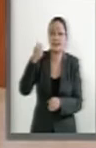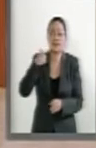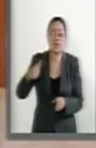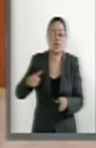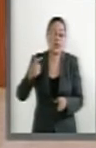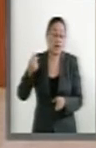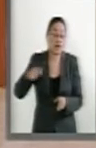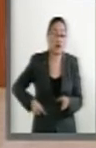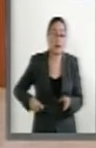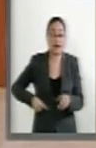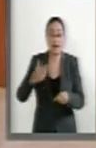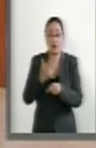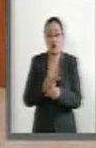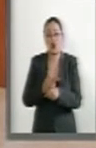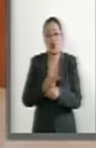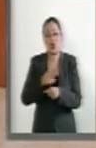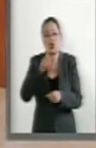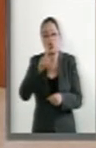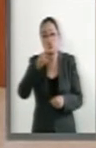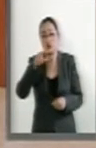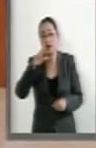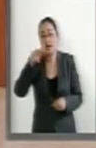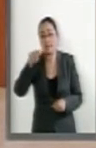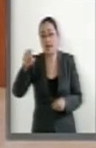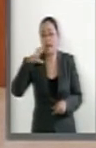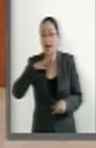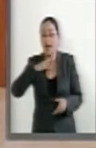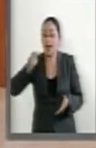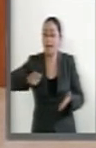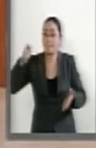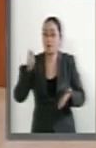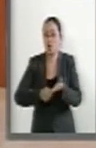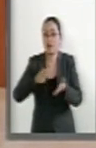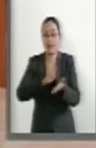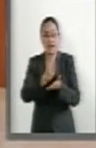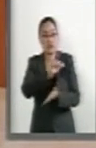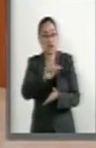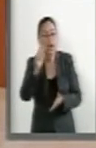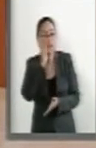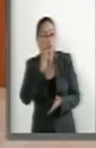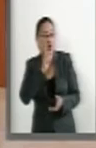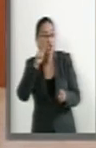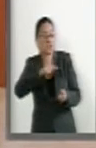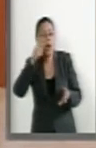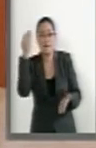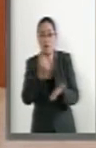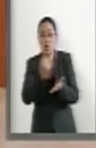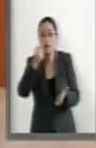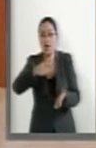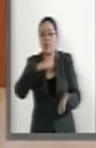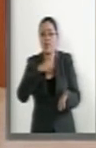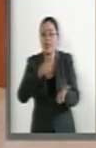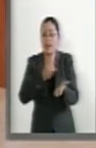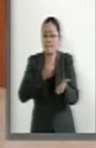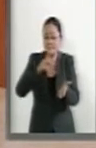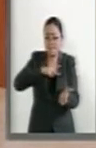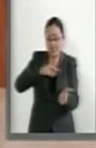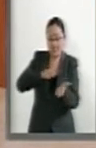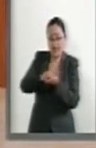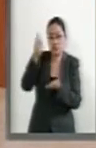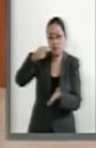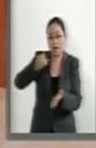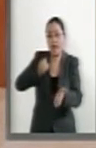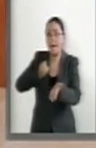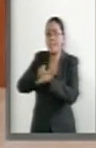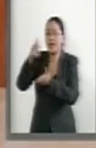última contrarreforma penalizadora de los derechos de las mujeres, el derecho a decidir, siendo